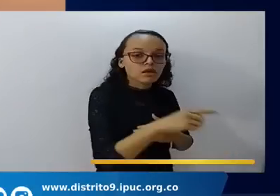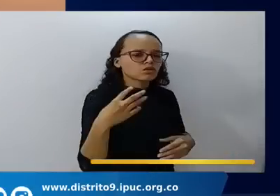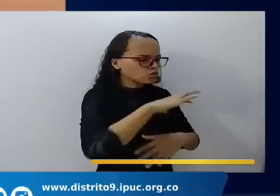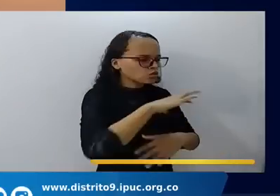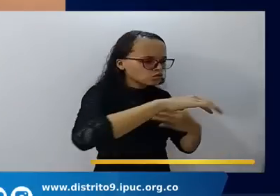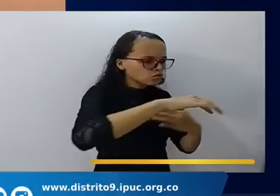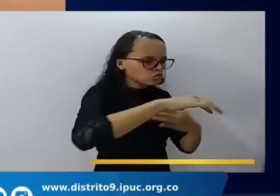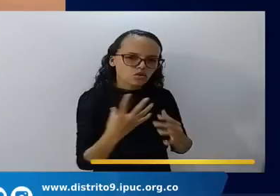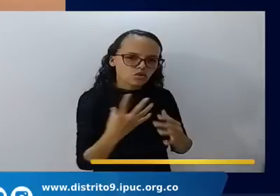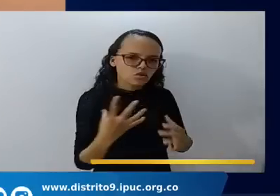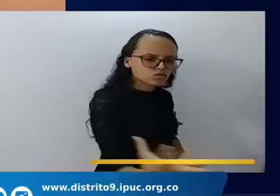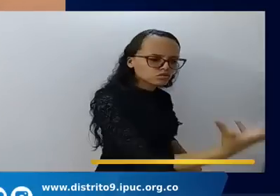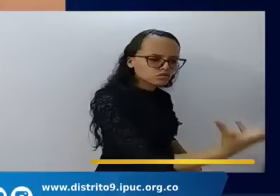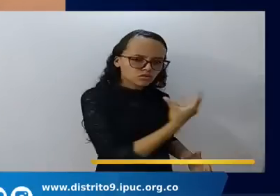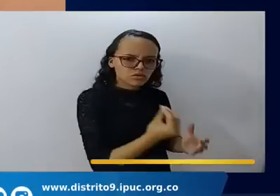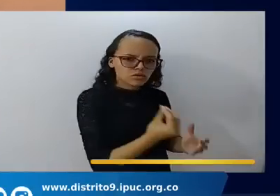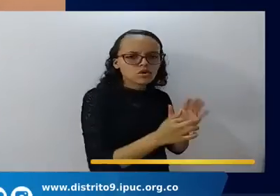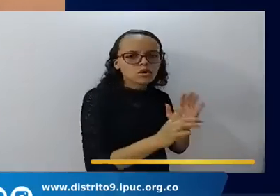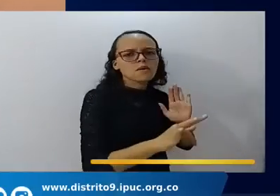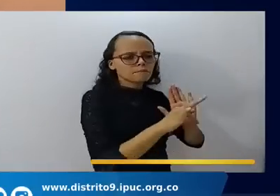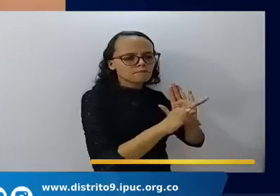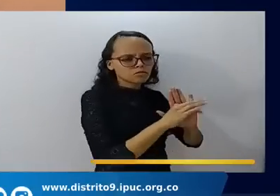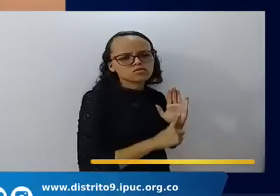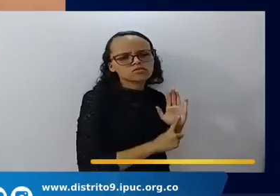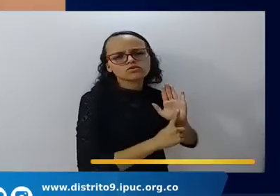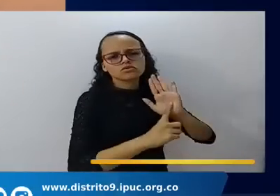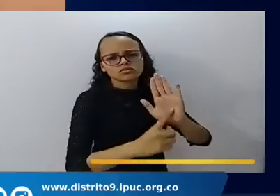aunque alcanzaron buen testimonio